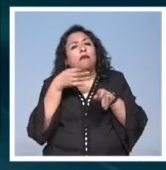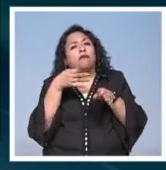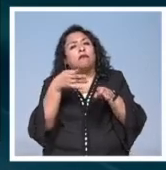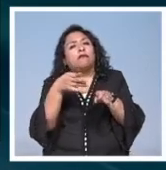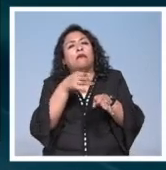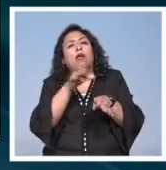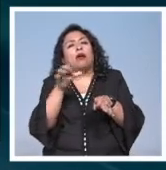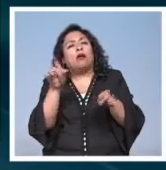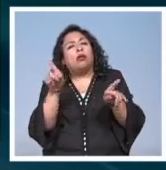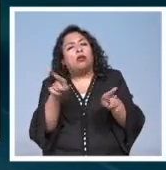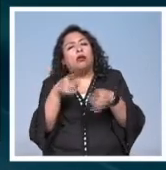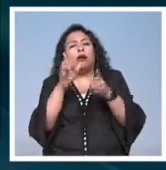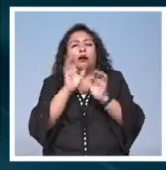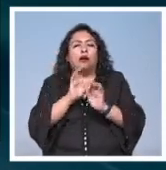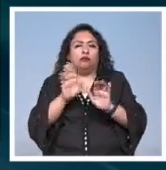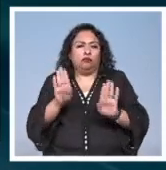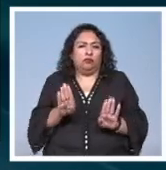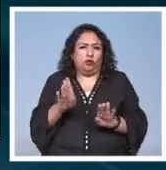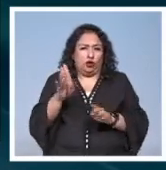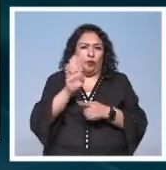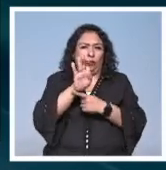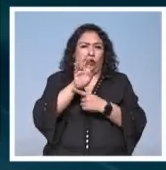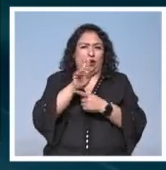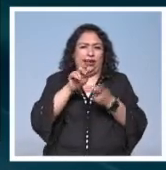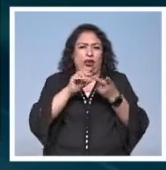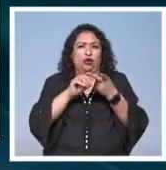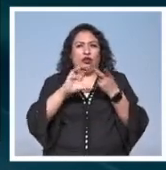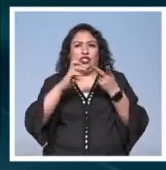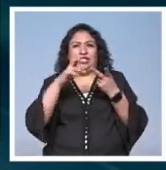particular manera de interpretar boleros y chilenas